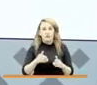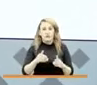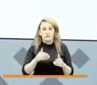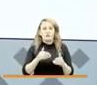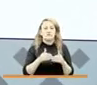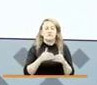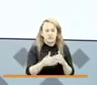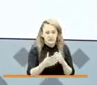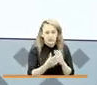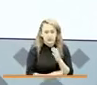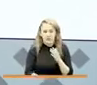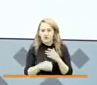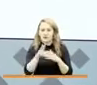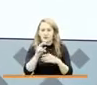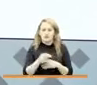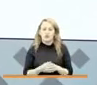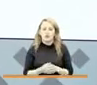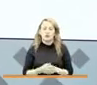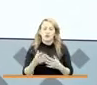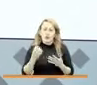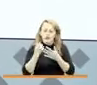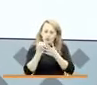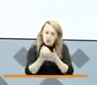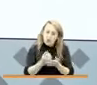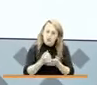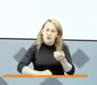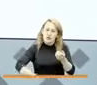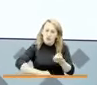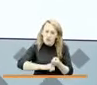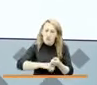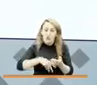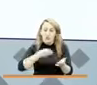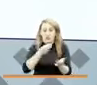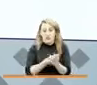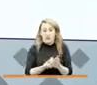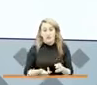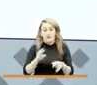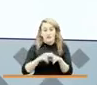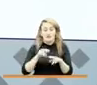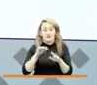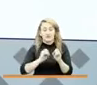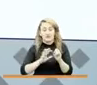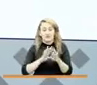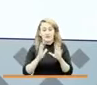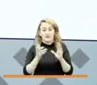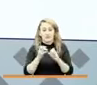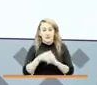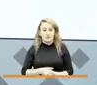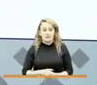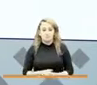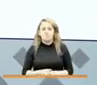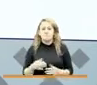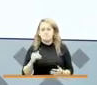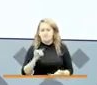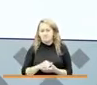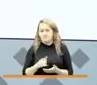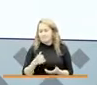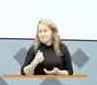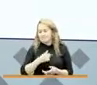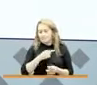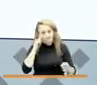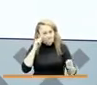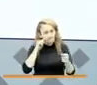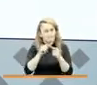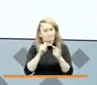a retenerlos con estos pagos que hicimos extraordinarios durante la pandemia. Ese es nuestro objetivo,